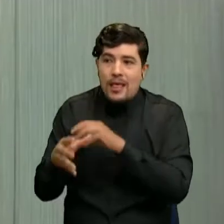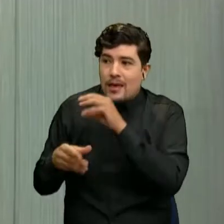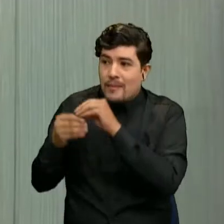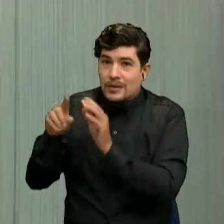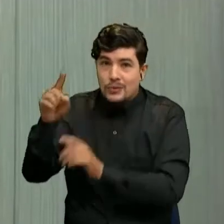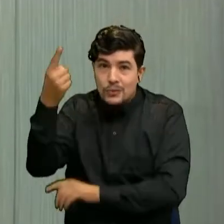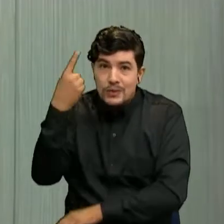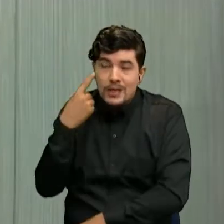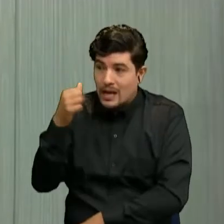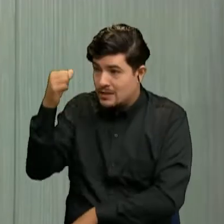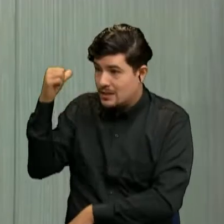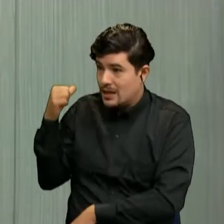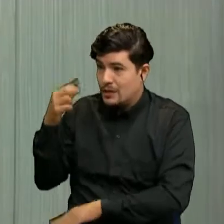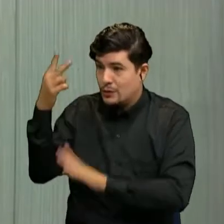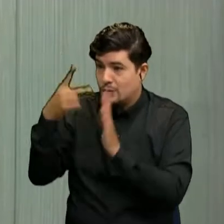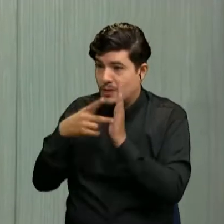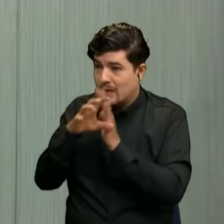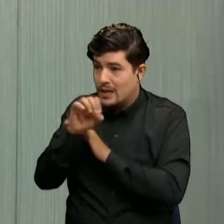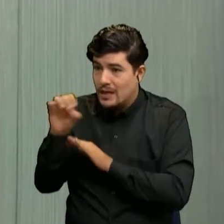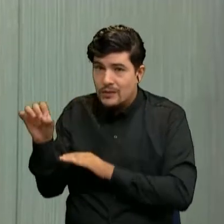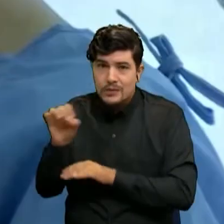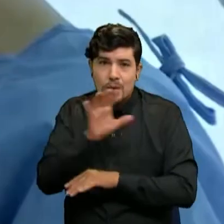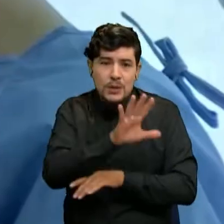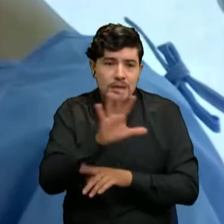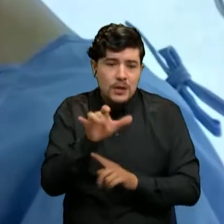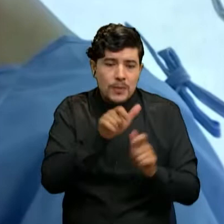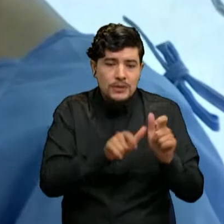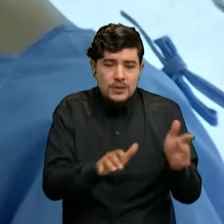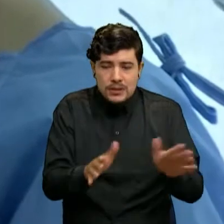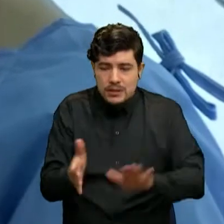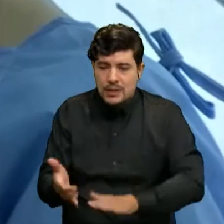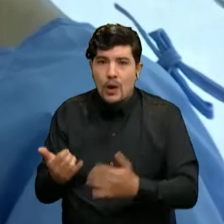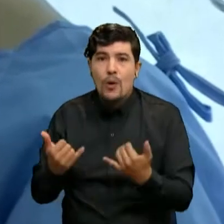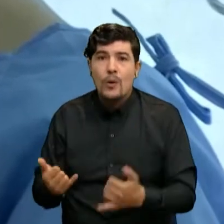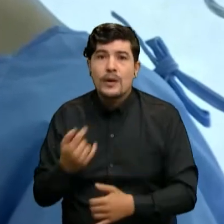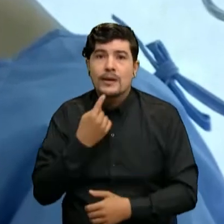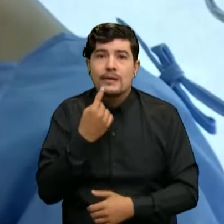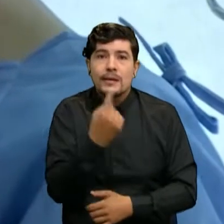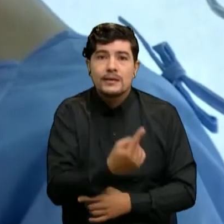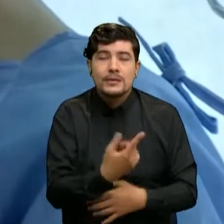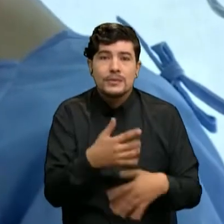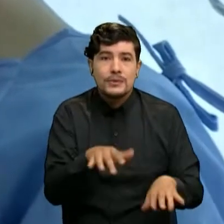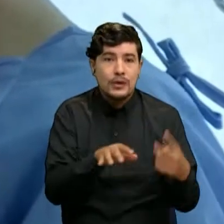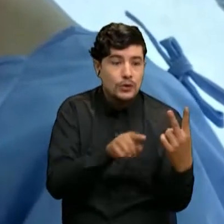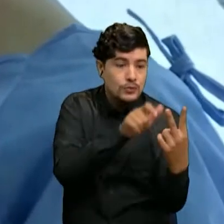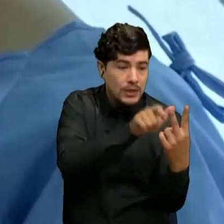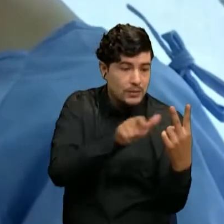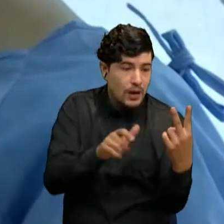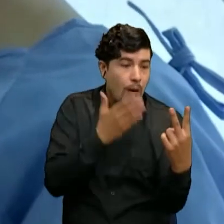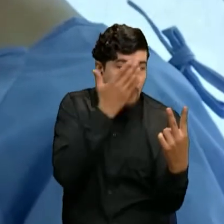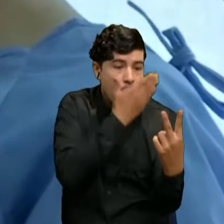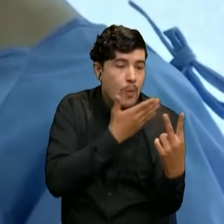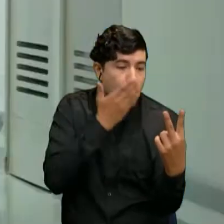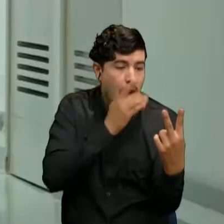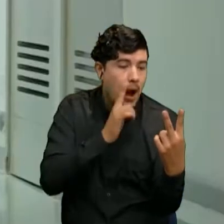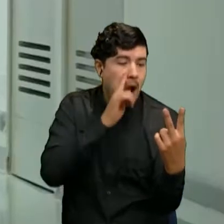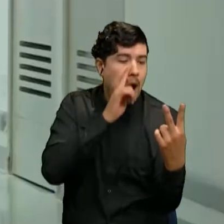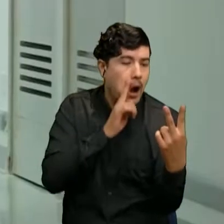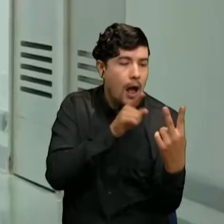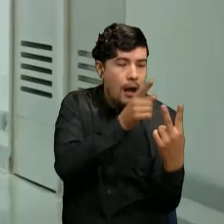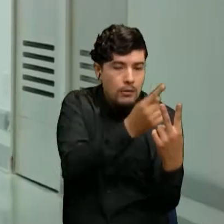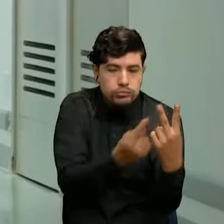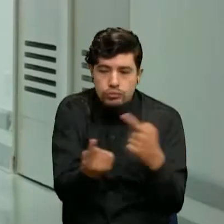casos ayer, 55 personas fallecidas, hoy tenemos que decir por cada dos personas que se hacen prueba, una sale